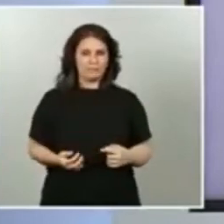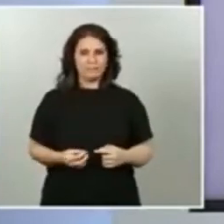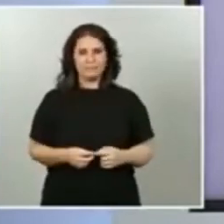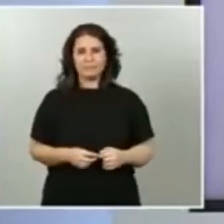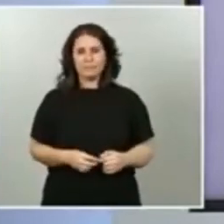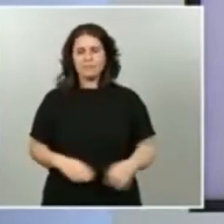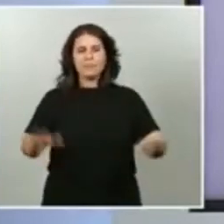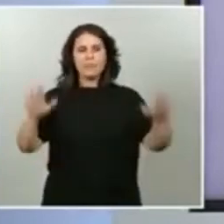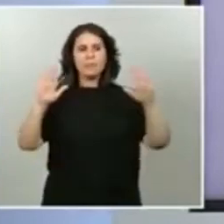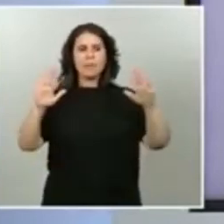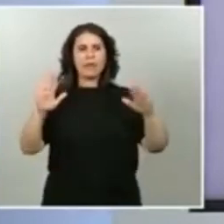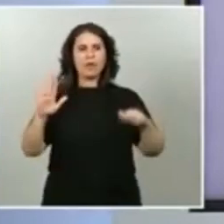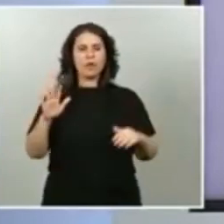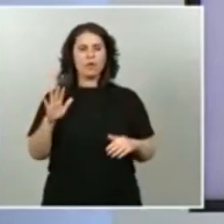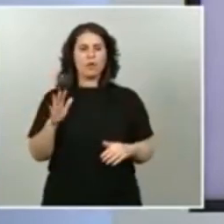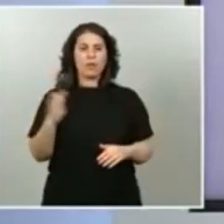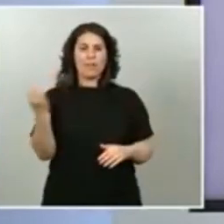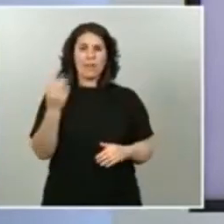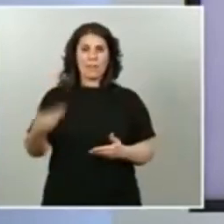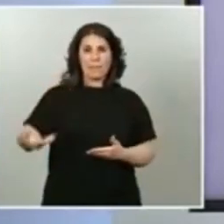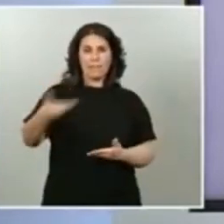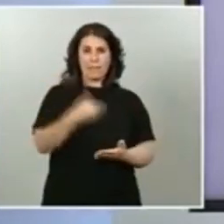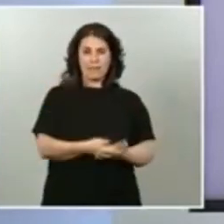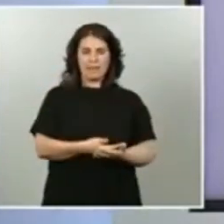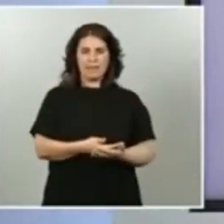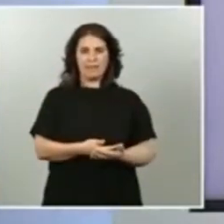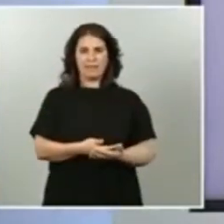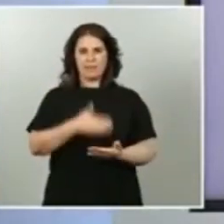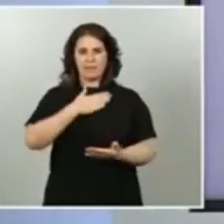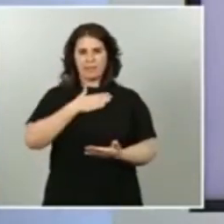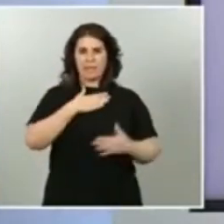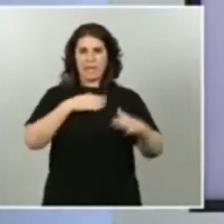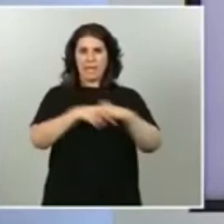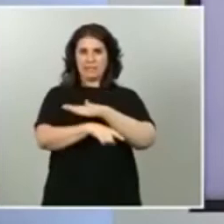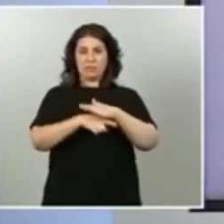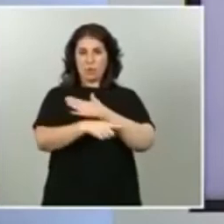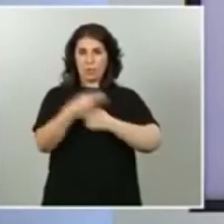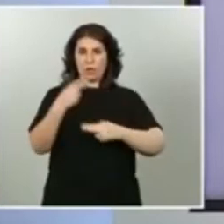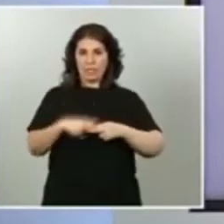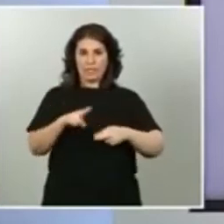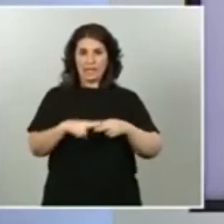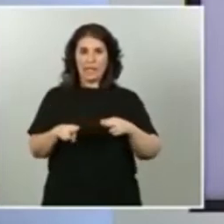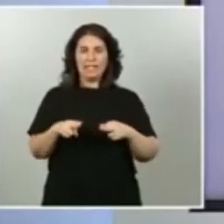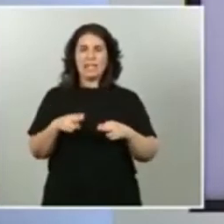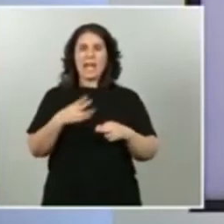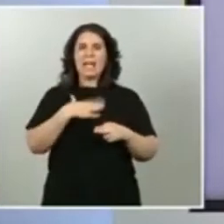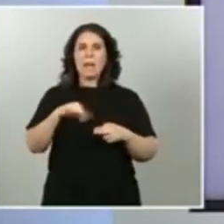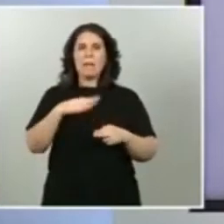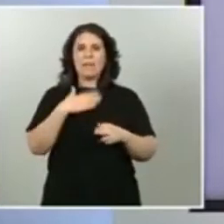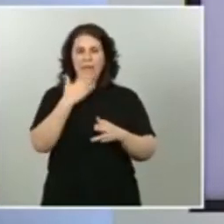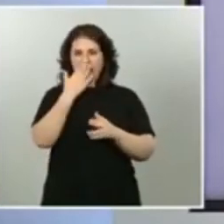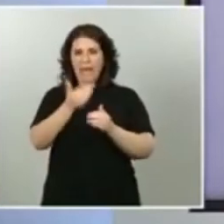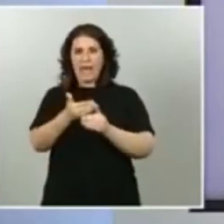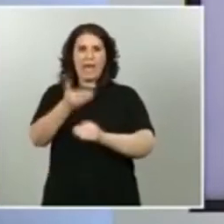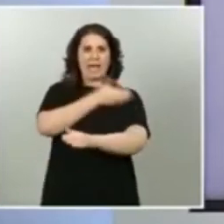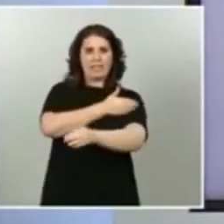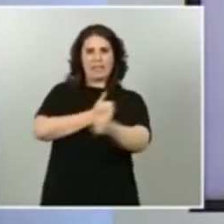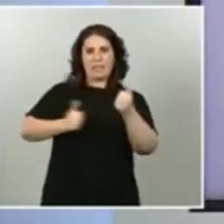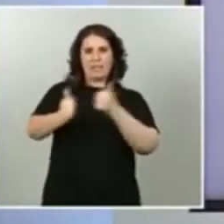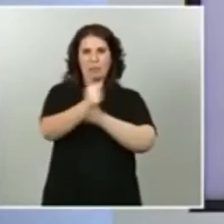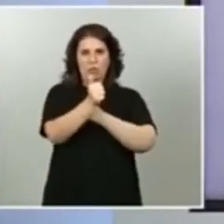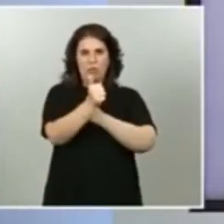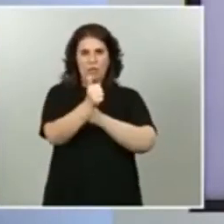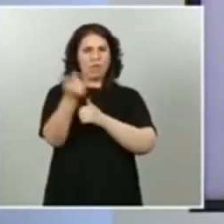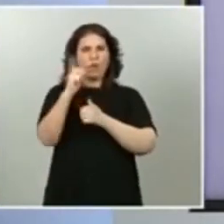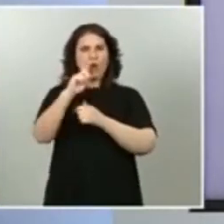pedir a quienes gestionamos políticamente es la capacidad anticipatoria de provocar el recurso no ir a remolque en